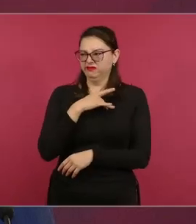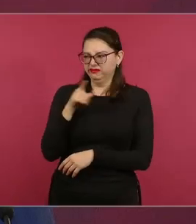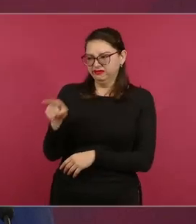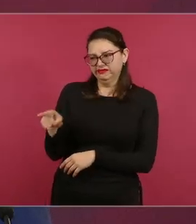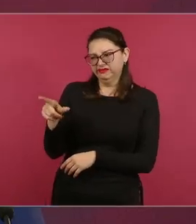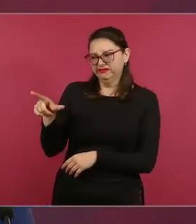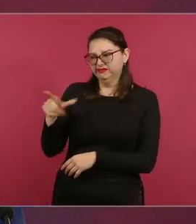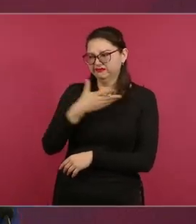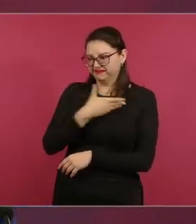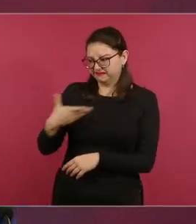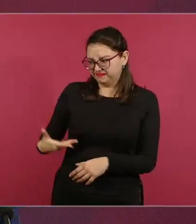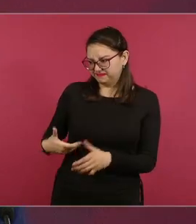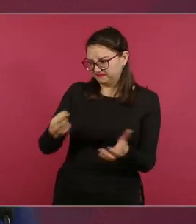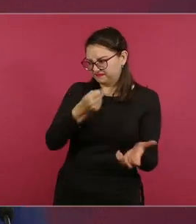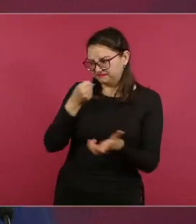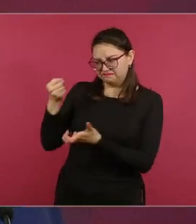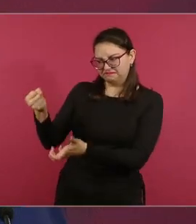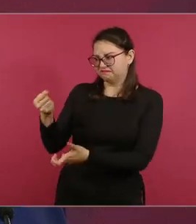Un acuerdo